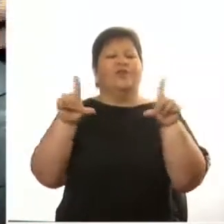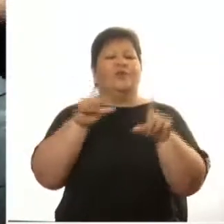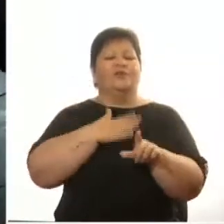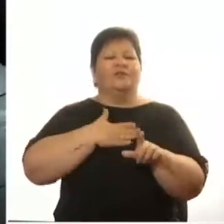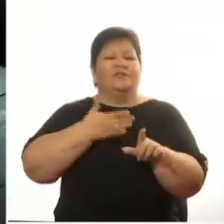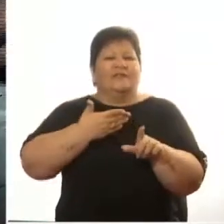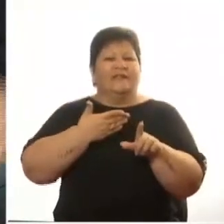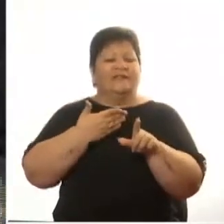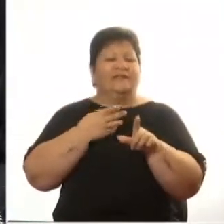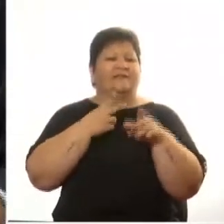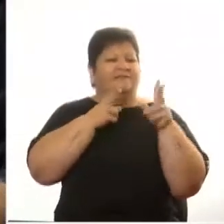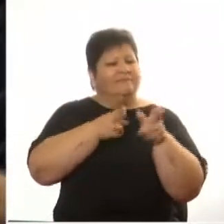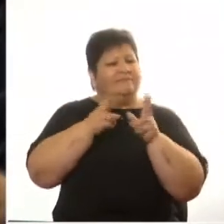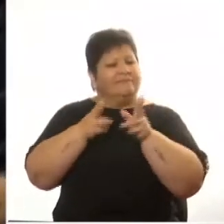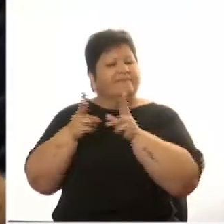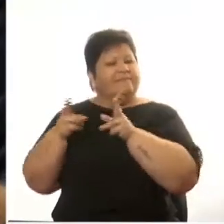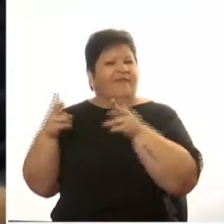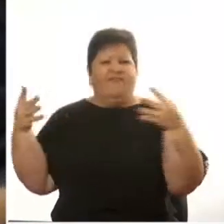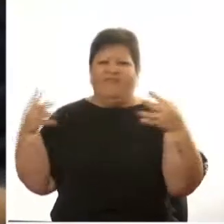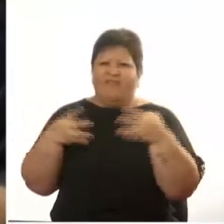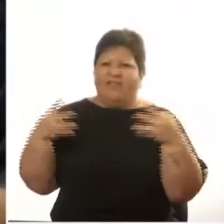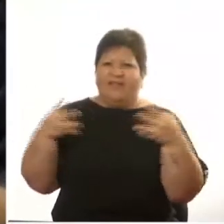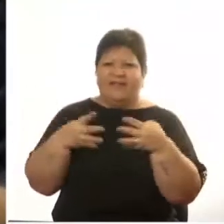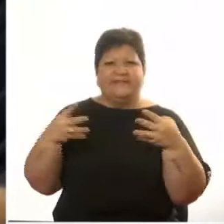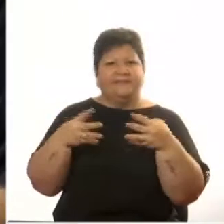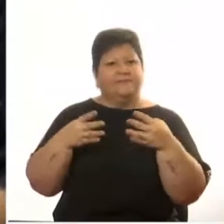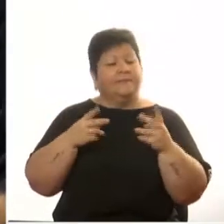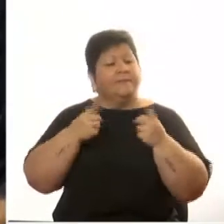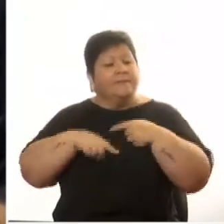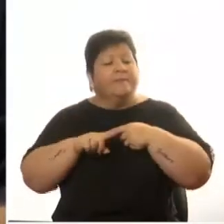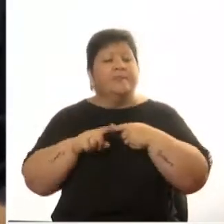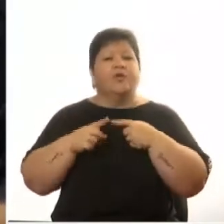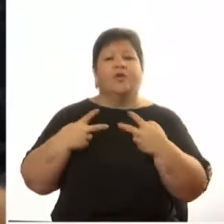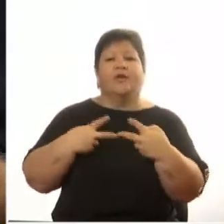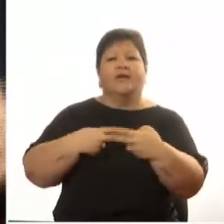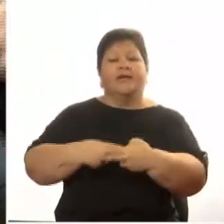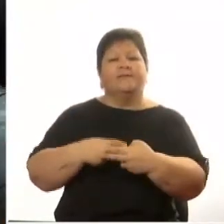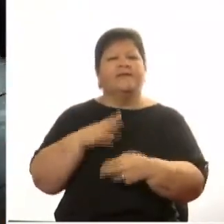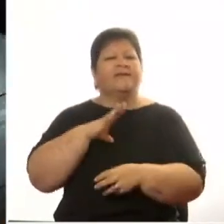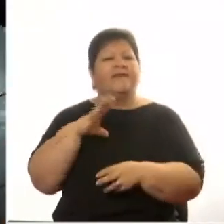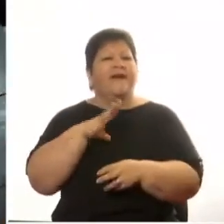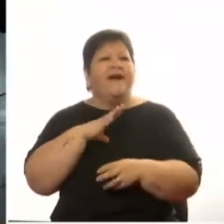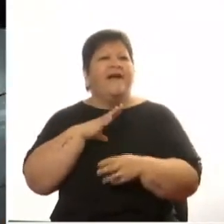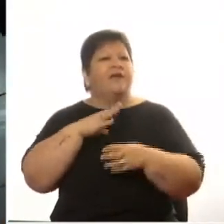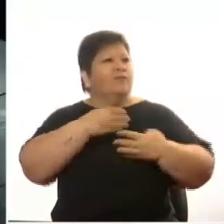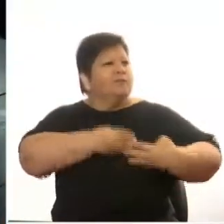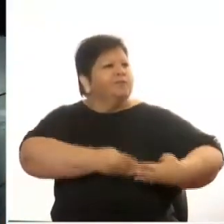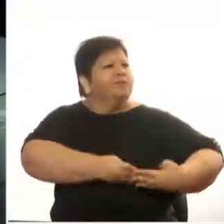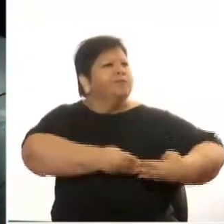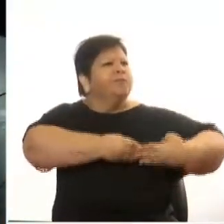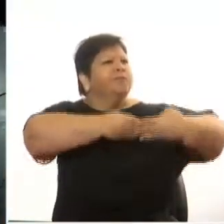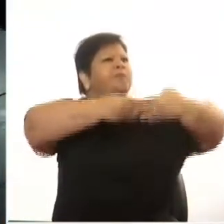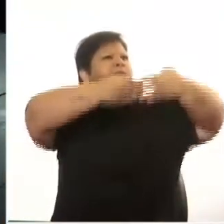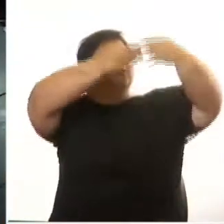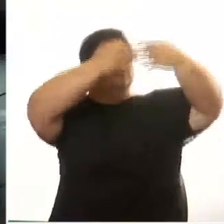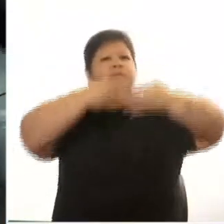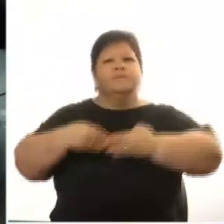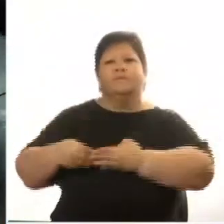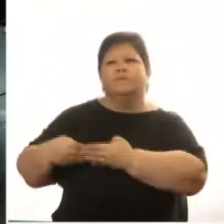esas batallas pero en el límite hay una fortaleza una puerta donde